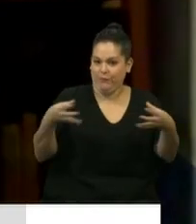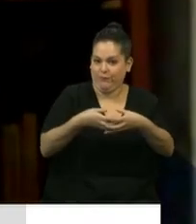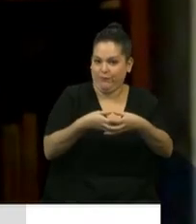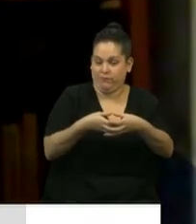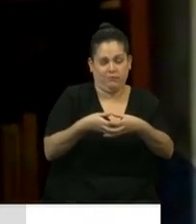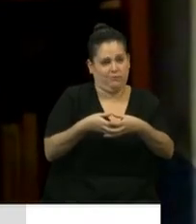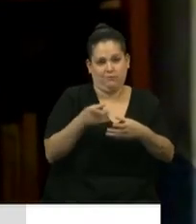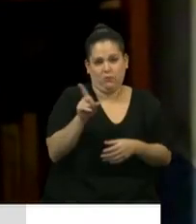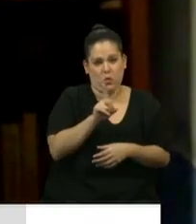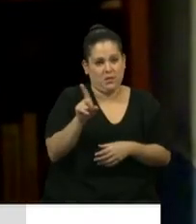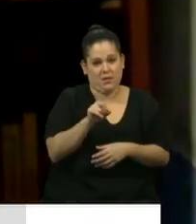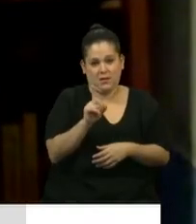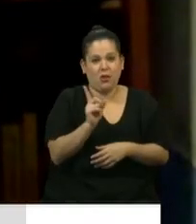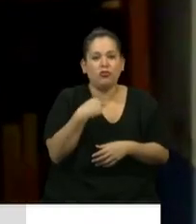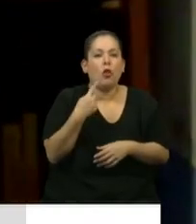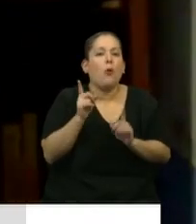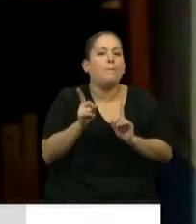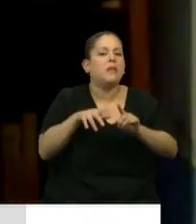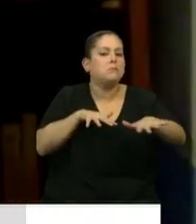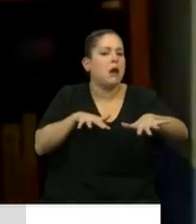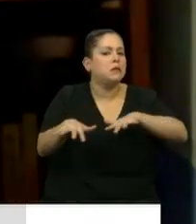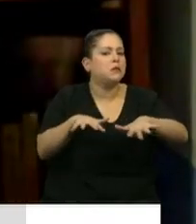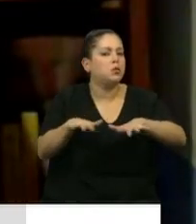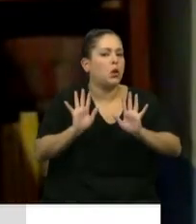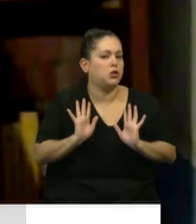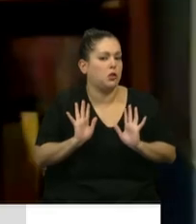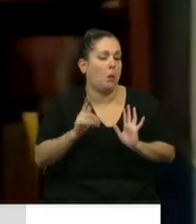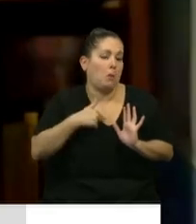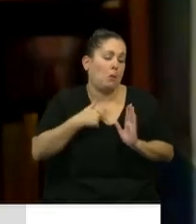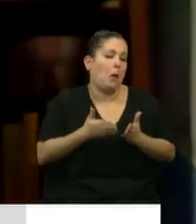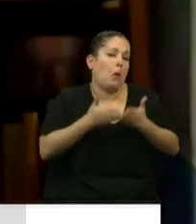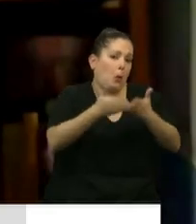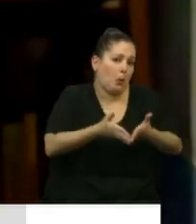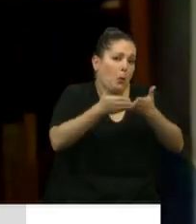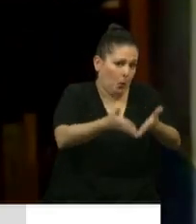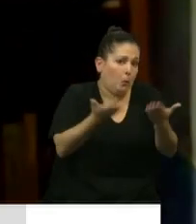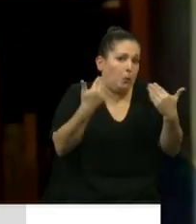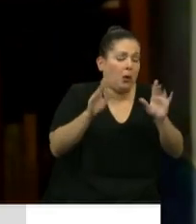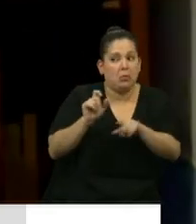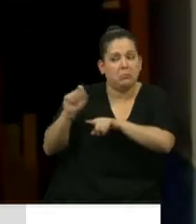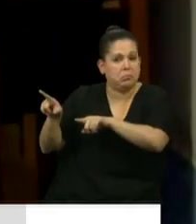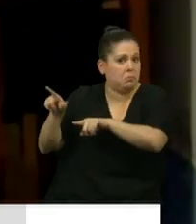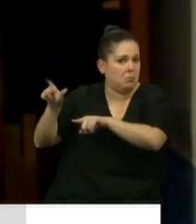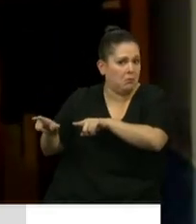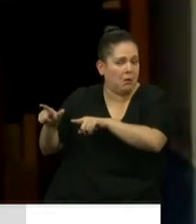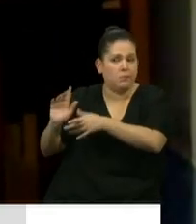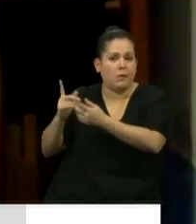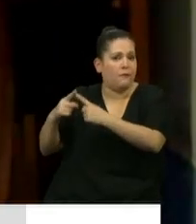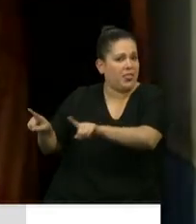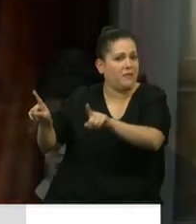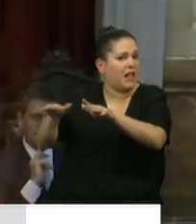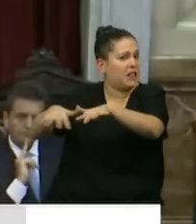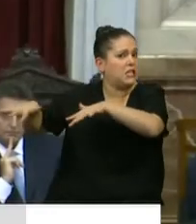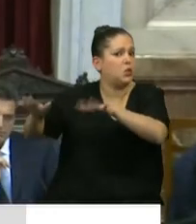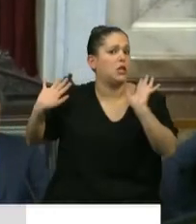Estamos en la misma tempestad. Mi barco puede naufragar, el tuyo no. Mire, señor presidente,